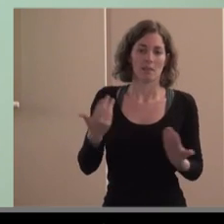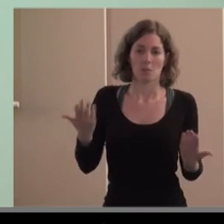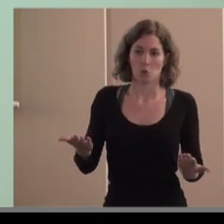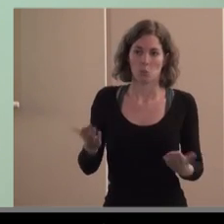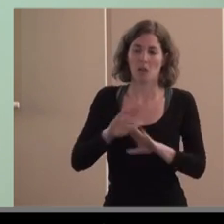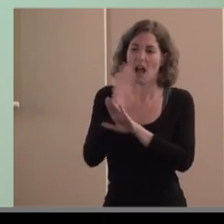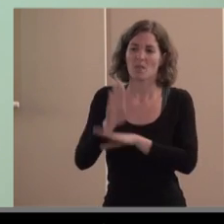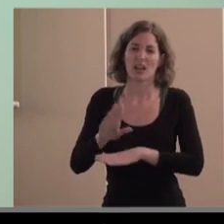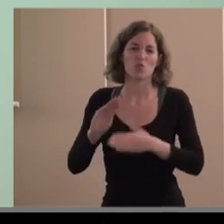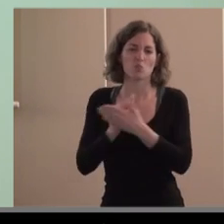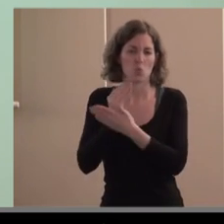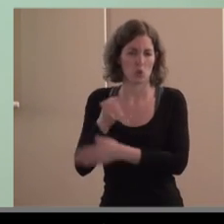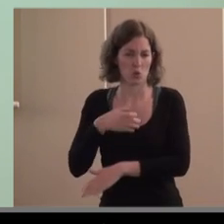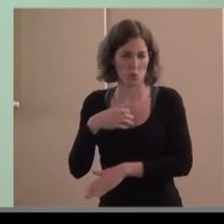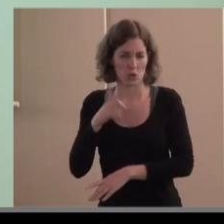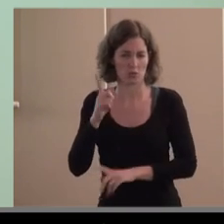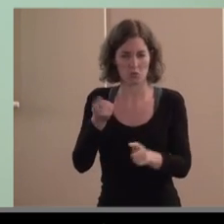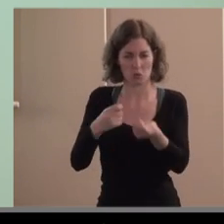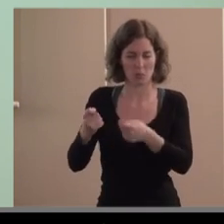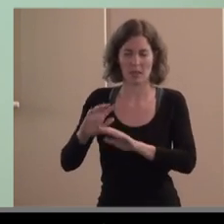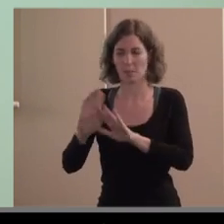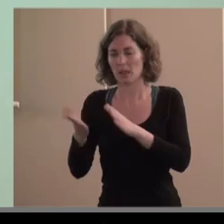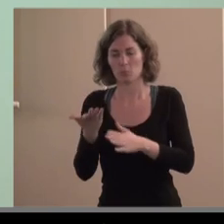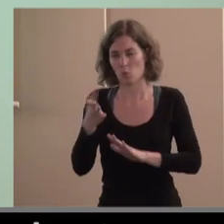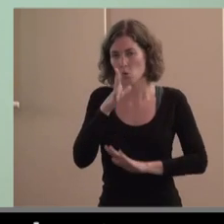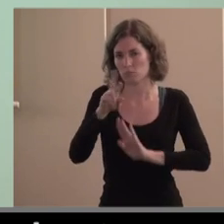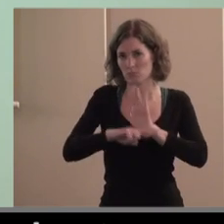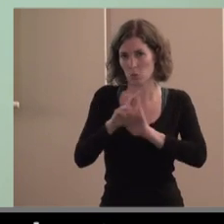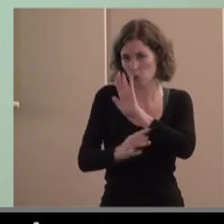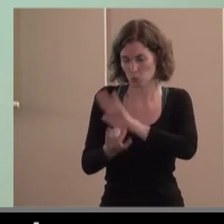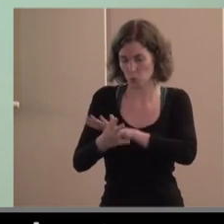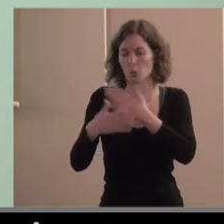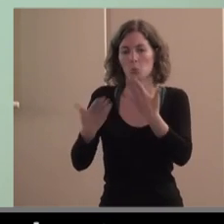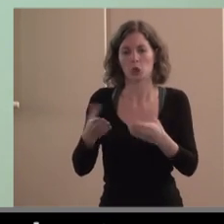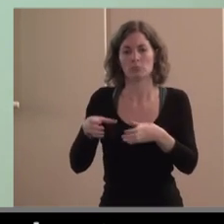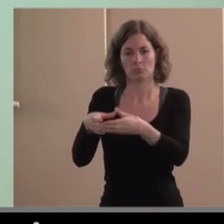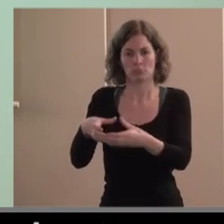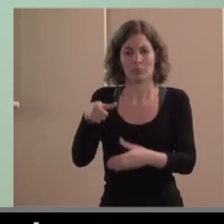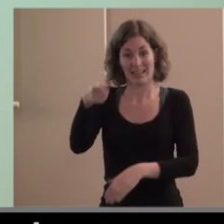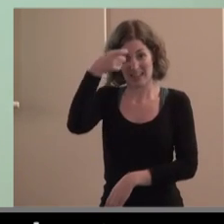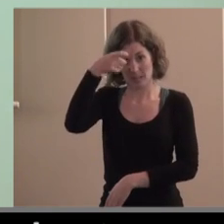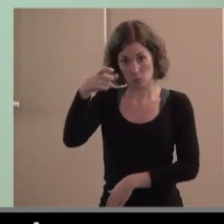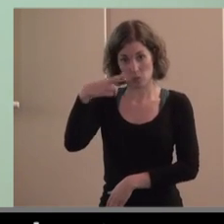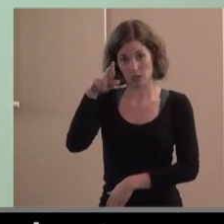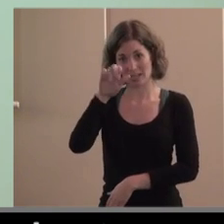comercializar porque esto ya hubo una regulación pero Crevillente